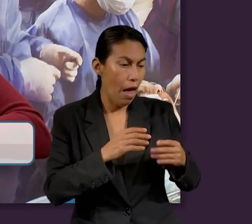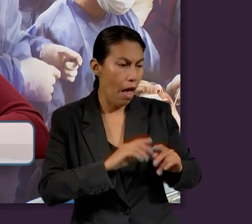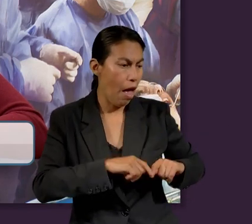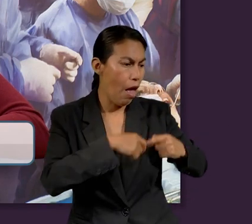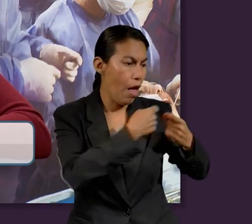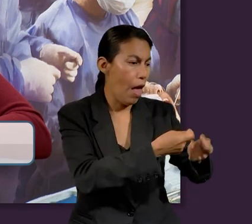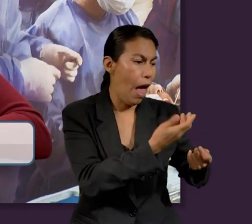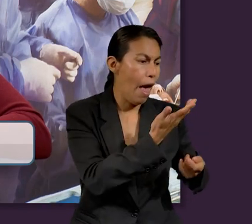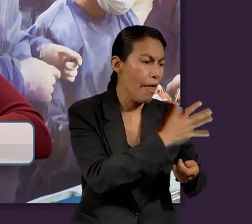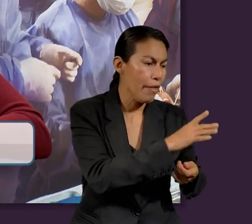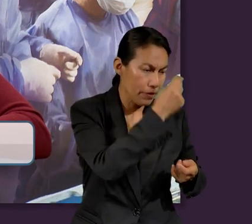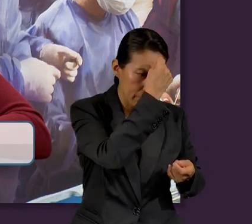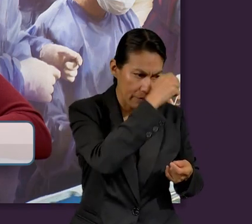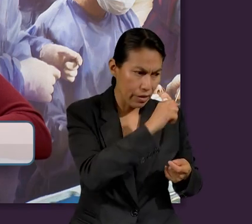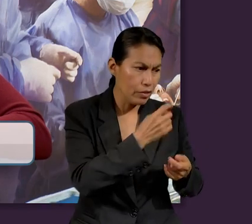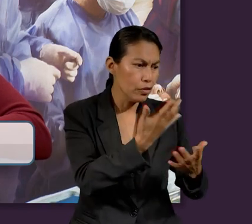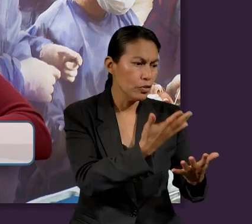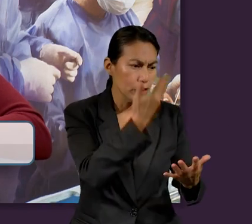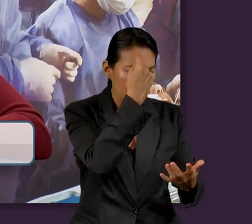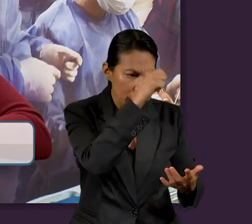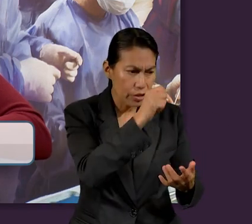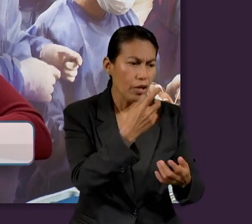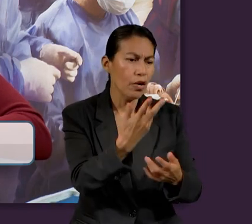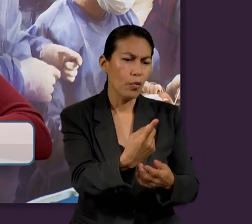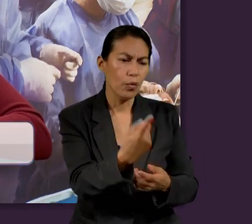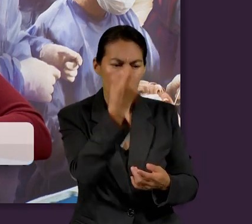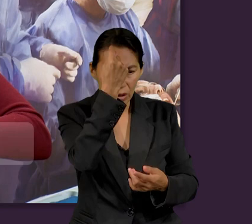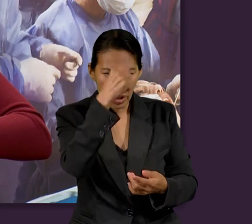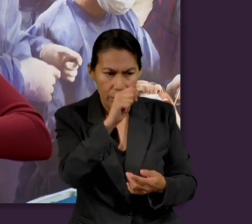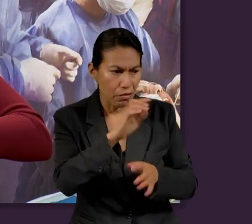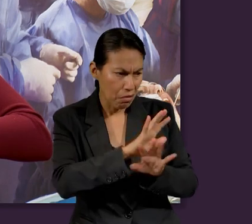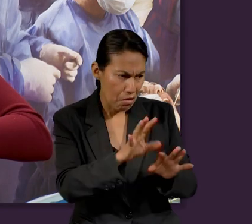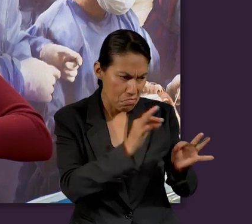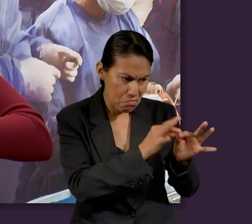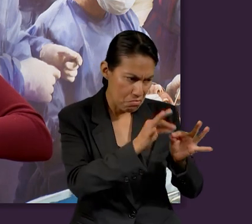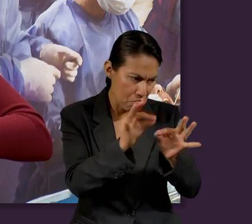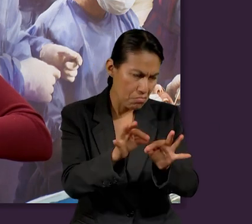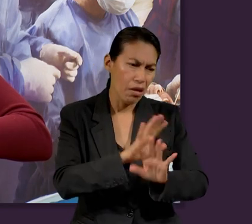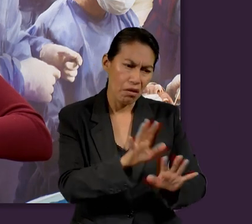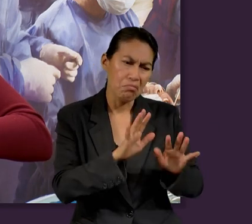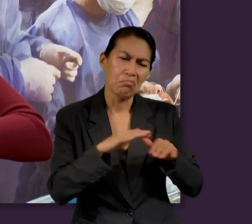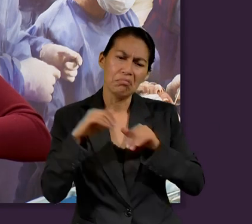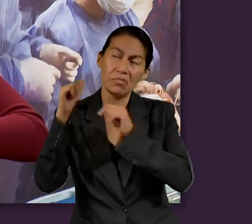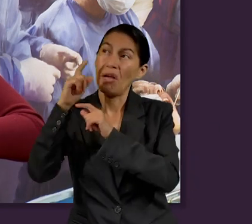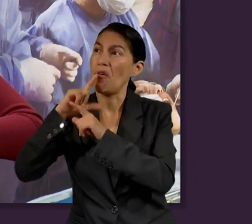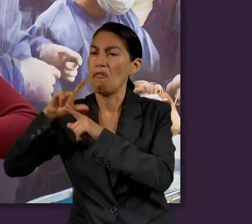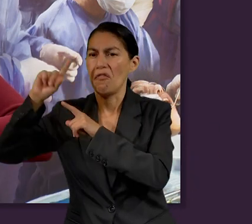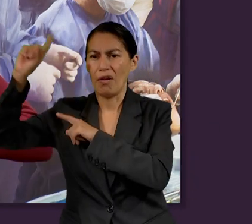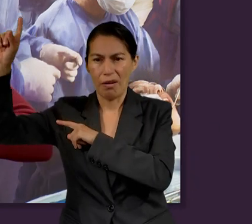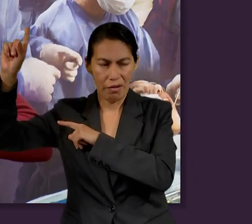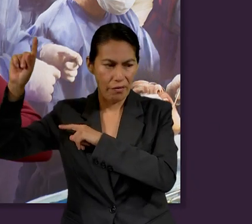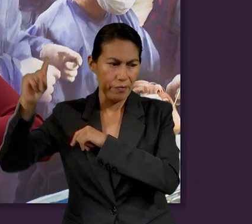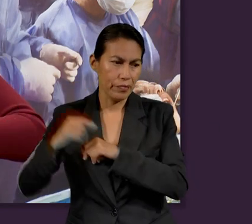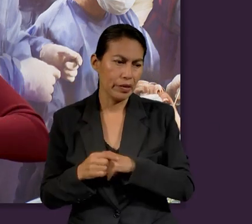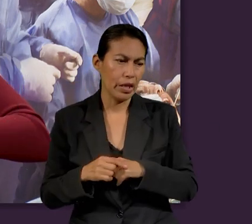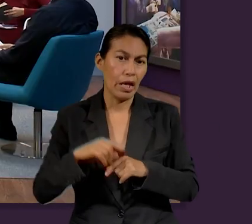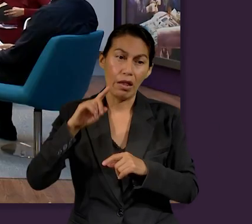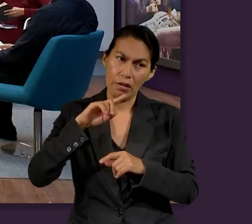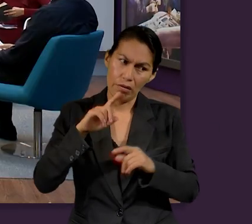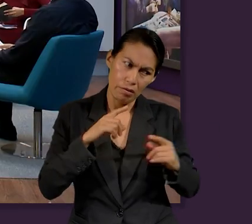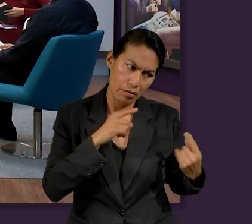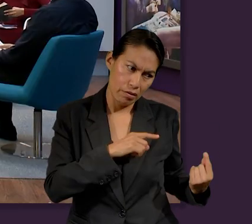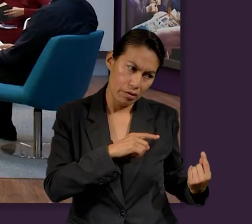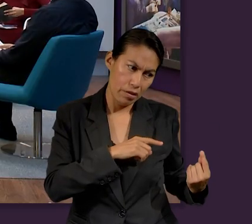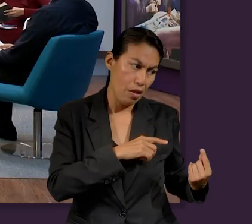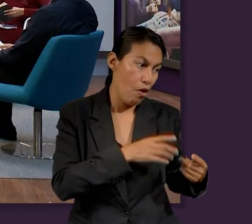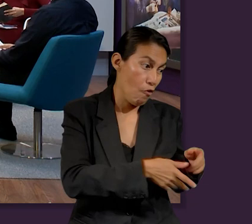otro dos y a otro uno, a cada uno conforme a su capacidad, y luego se fue lejos. El que recibió cinco talentos fue y negoció con ellos,